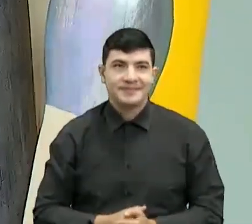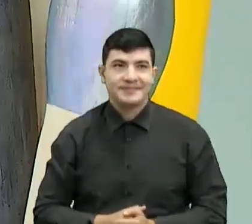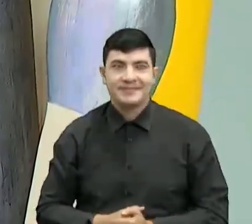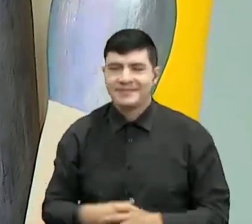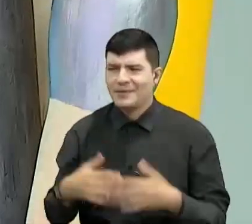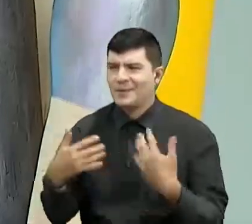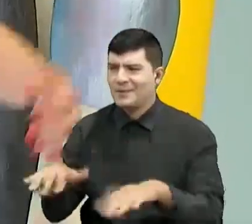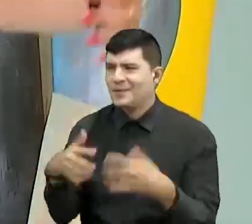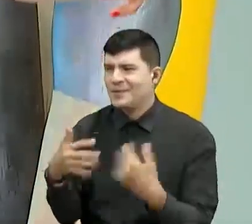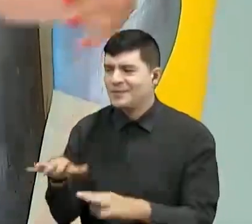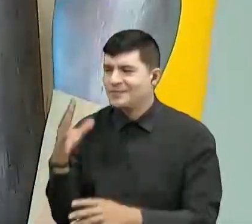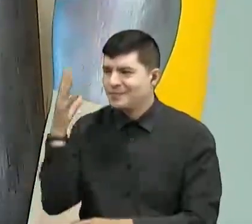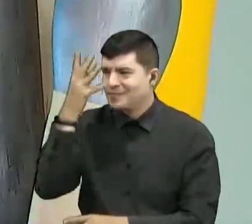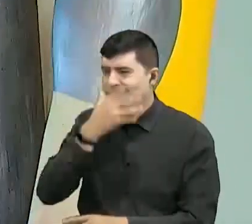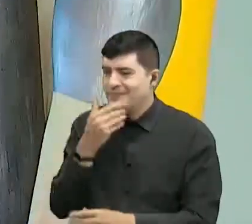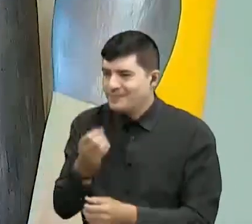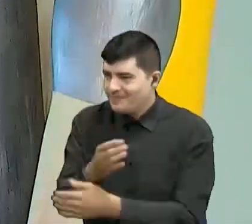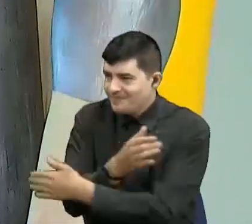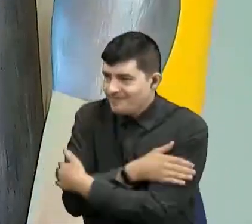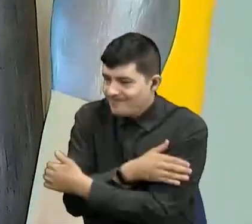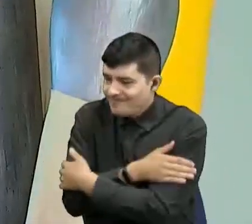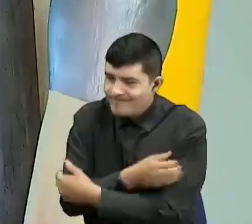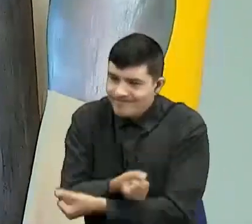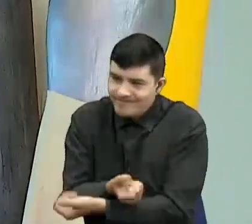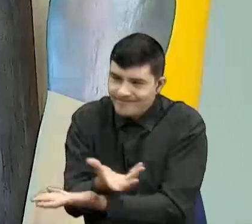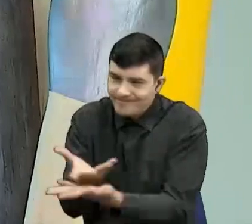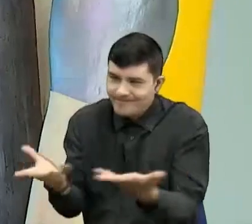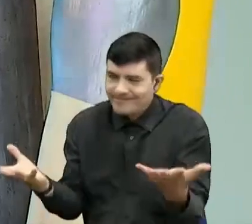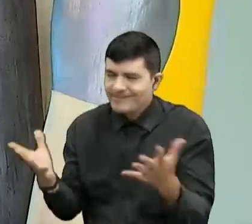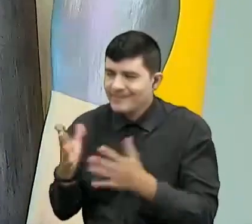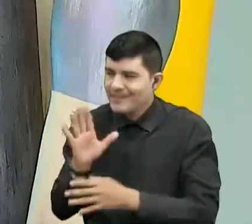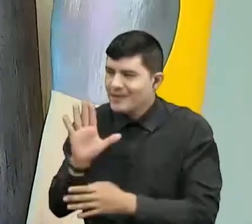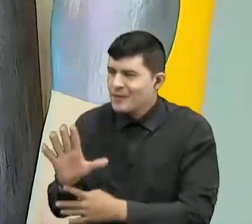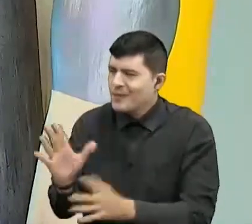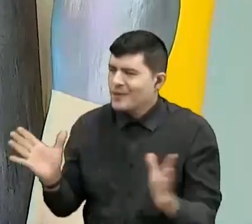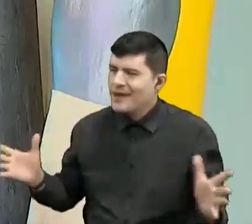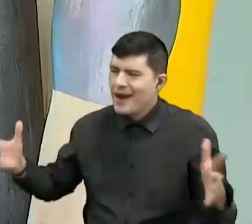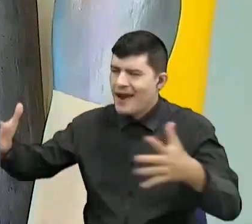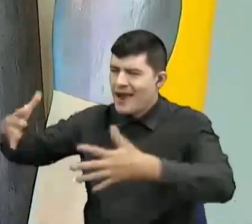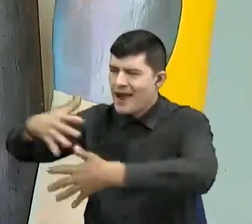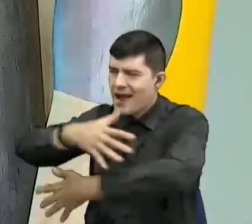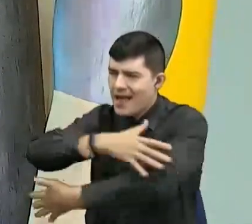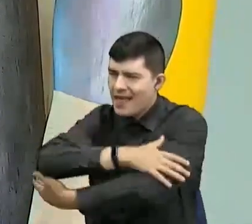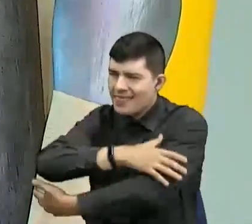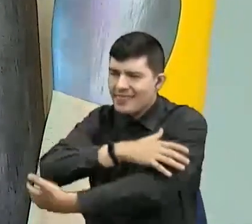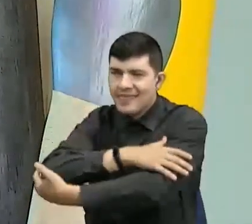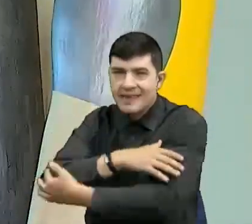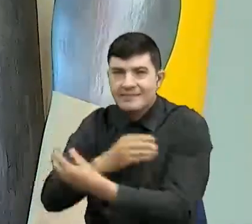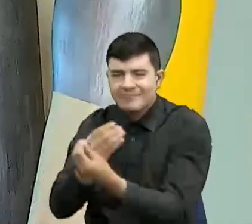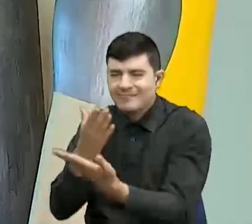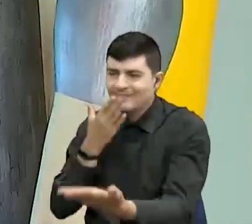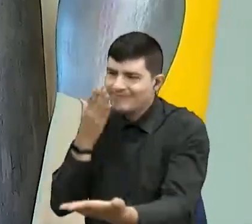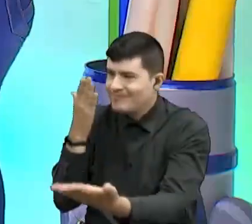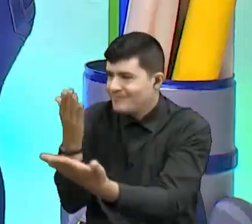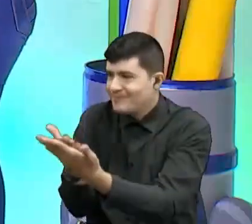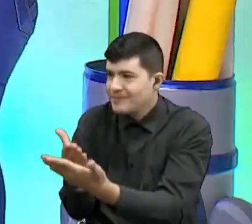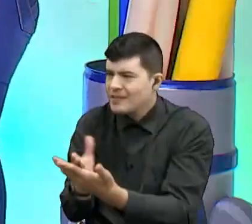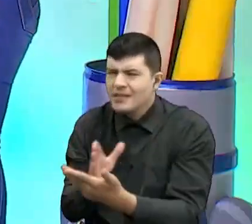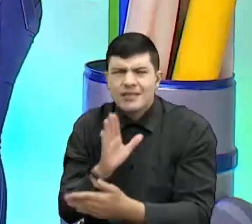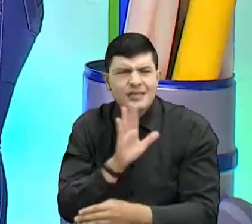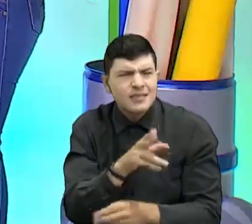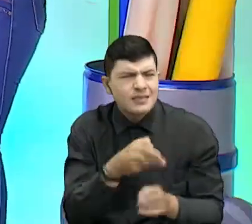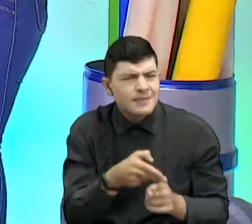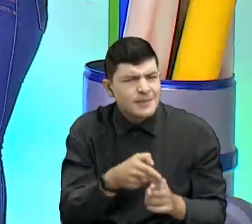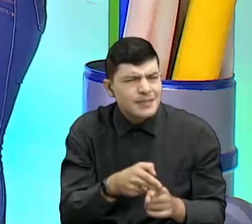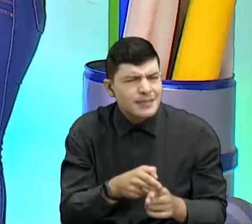hermoso, te enviamos un abrazo así de oso, que lo sientas así fuerte, fuerte. Gracias, mi cielo. ¿Cómo se llama chamaco,